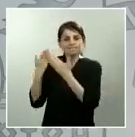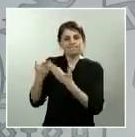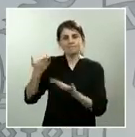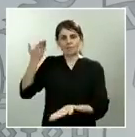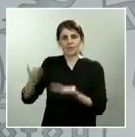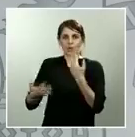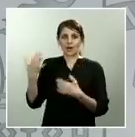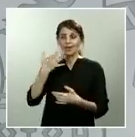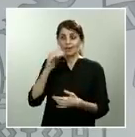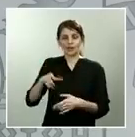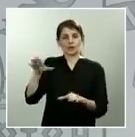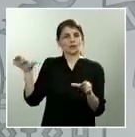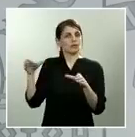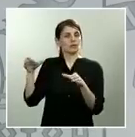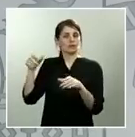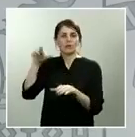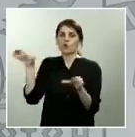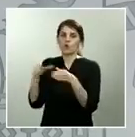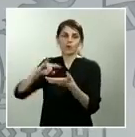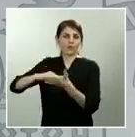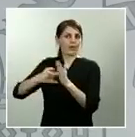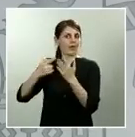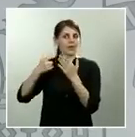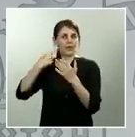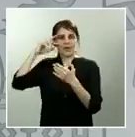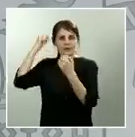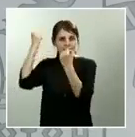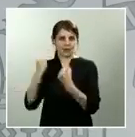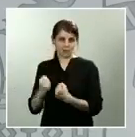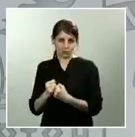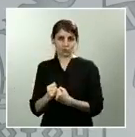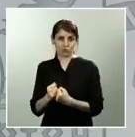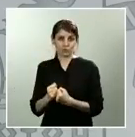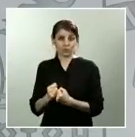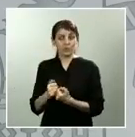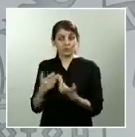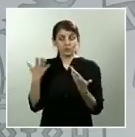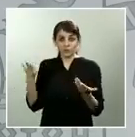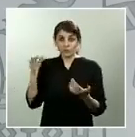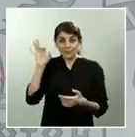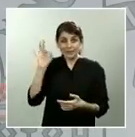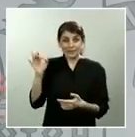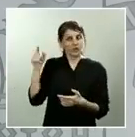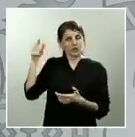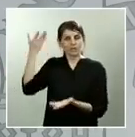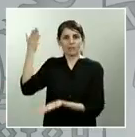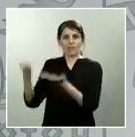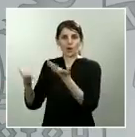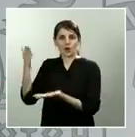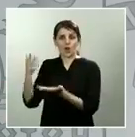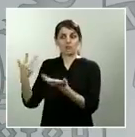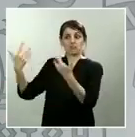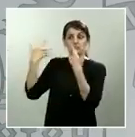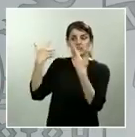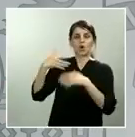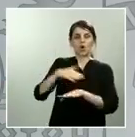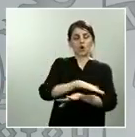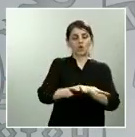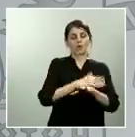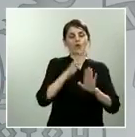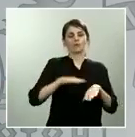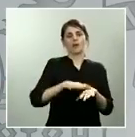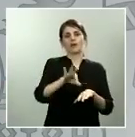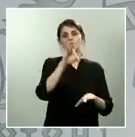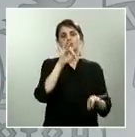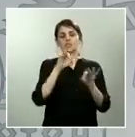venimos comentando que van a ser la guía que haga que el gobierno adopte una decisión o adopte otra como digo bien por grupo